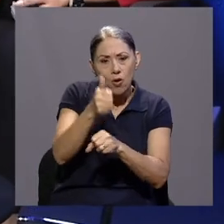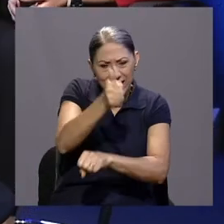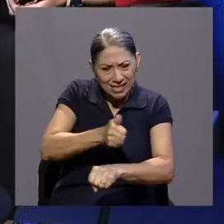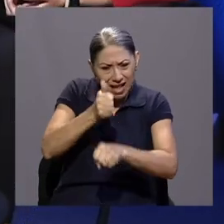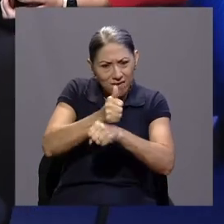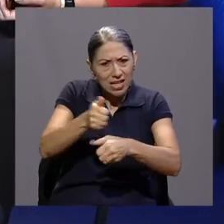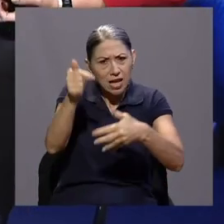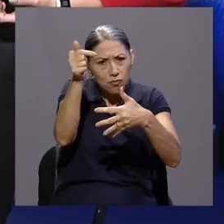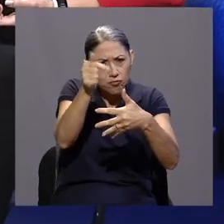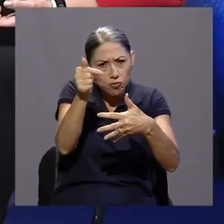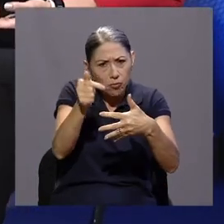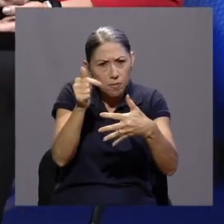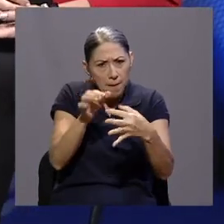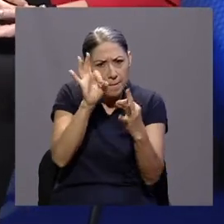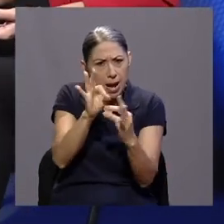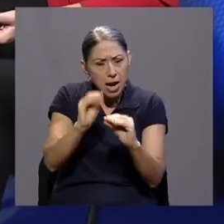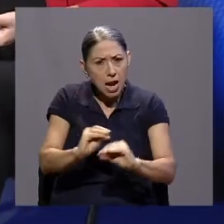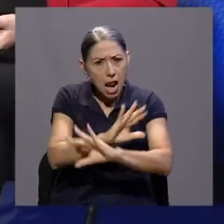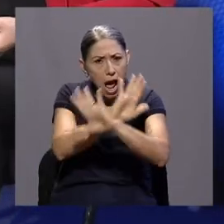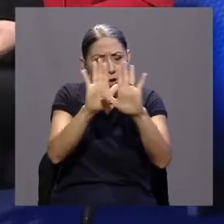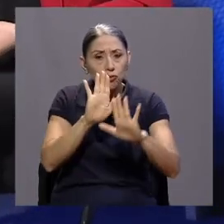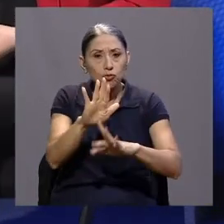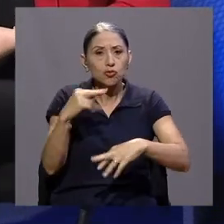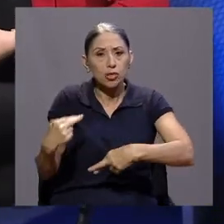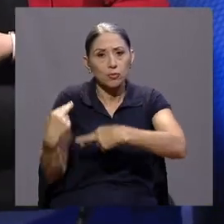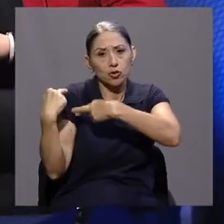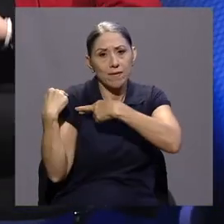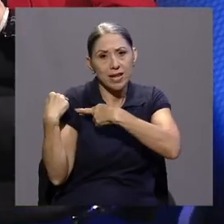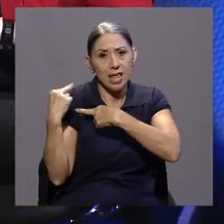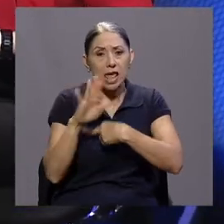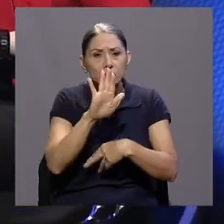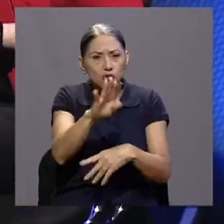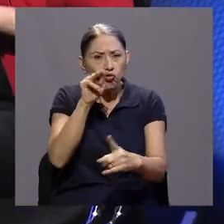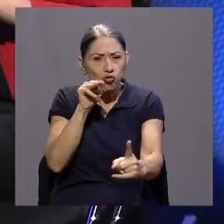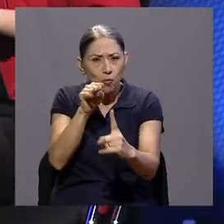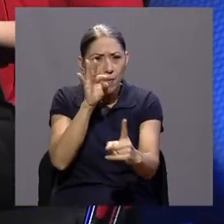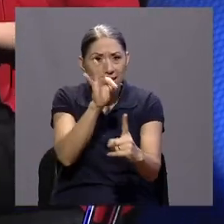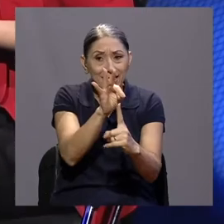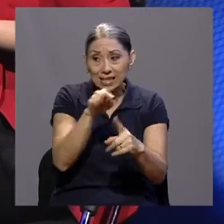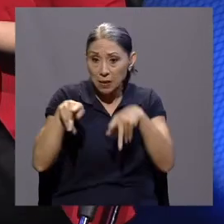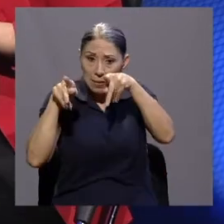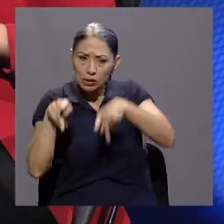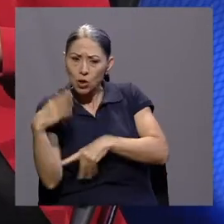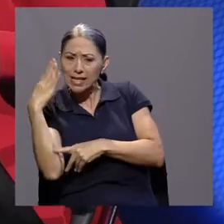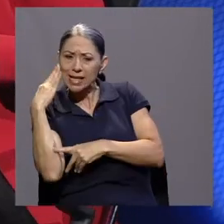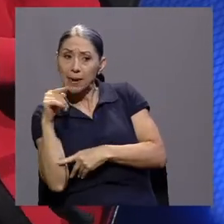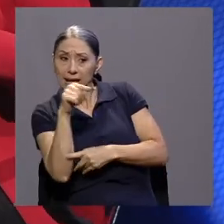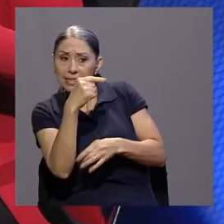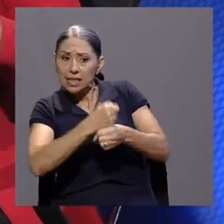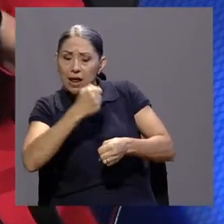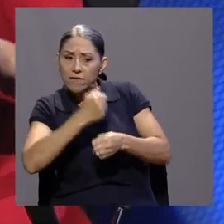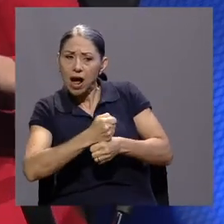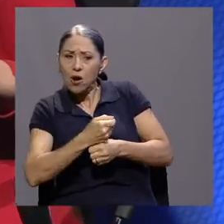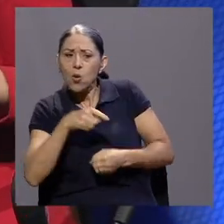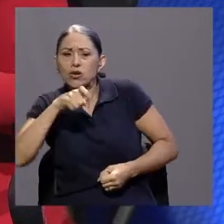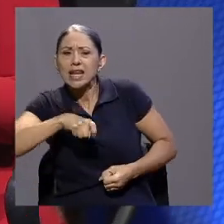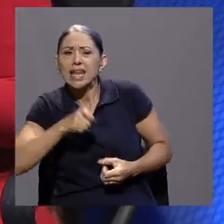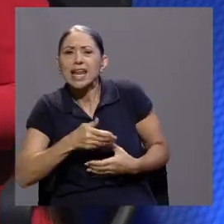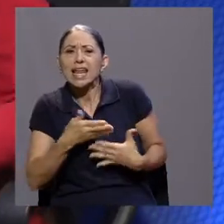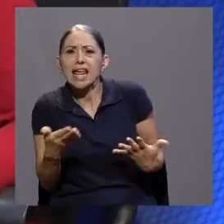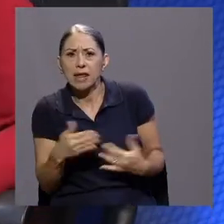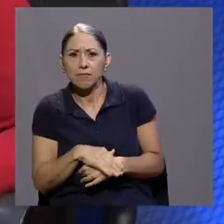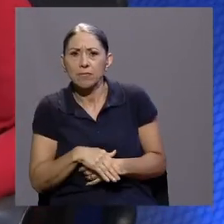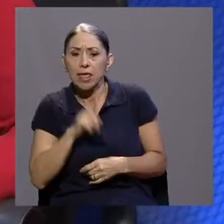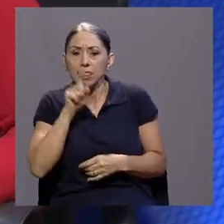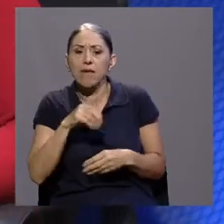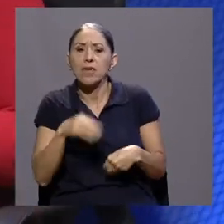metas, que cada trabajador sepa qué se le... qué requiere ese trabajo, cuáles son sus fechas de entregables, qué se